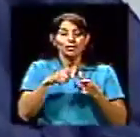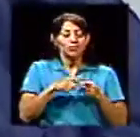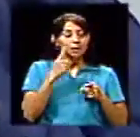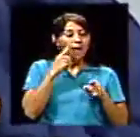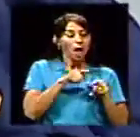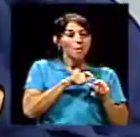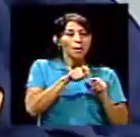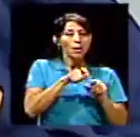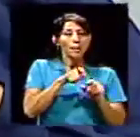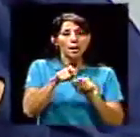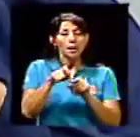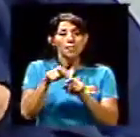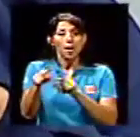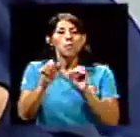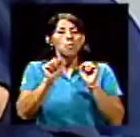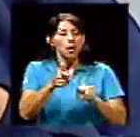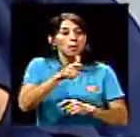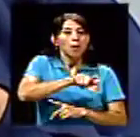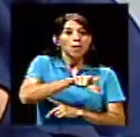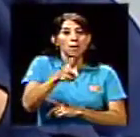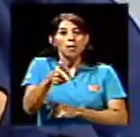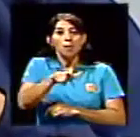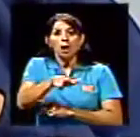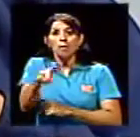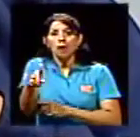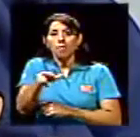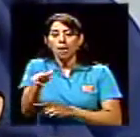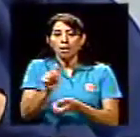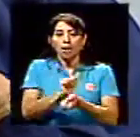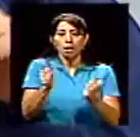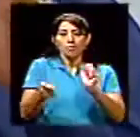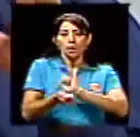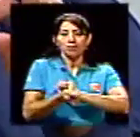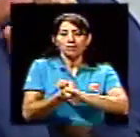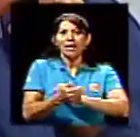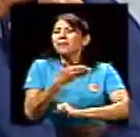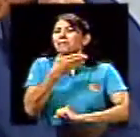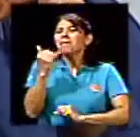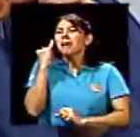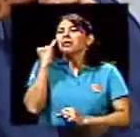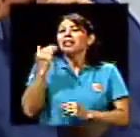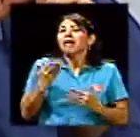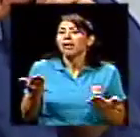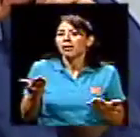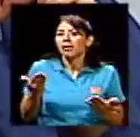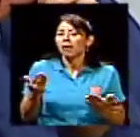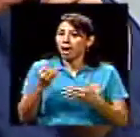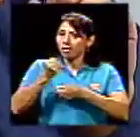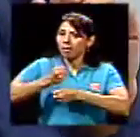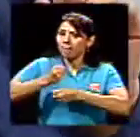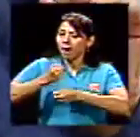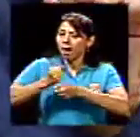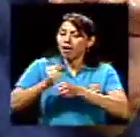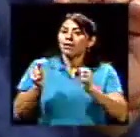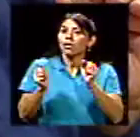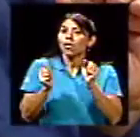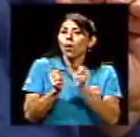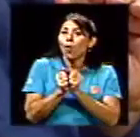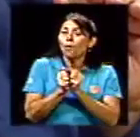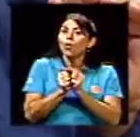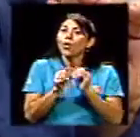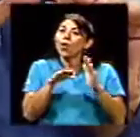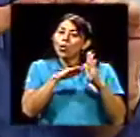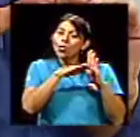pueden ser muy cambiantes. ¿Qué sería lo ideal? A lo mejor hacer un trabajo donde sea un trabajo con un panel, ¿ya?